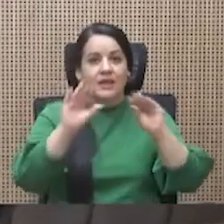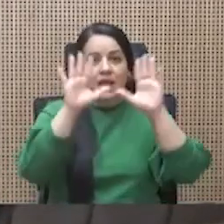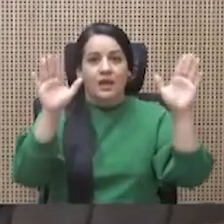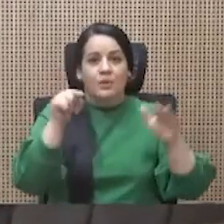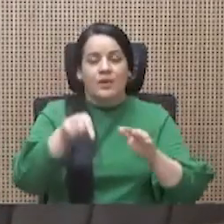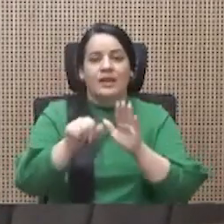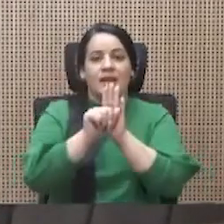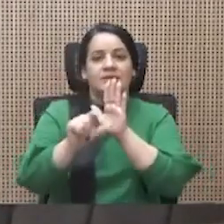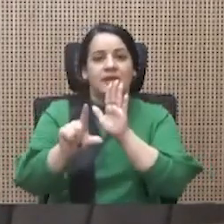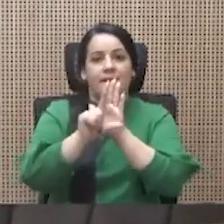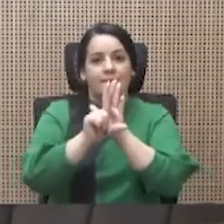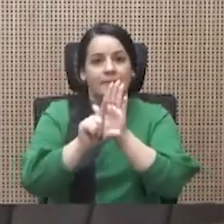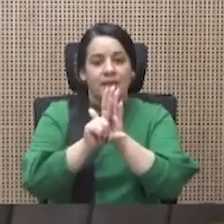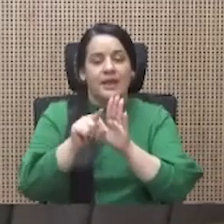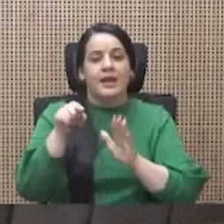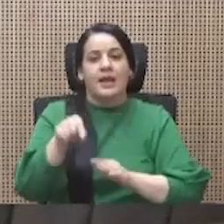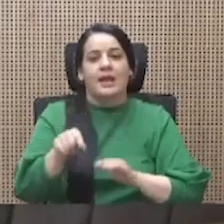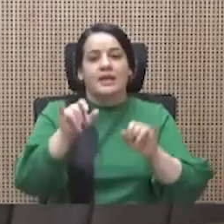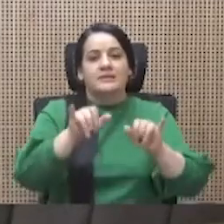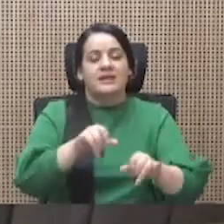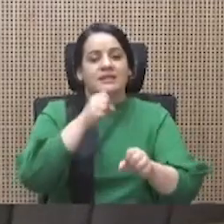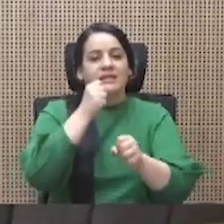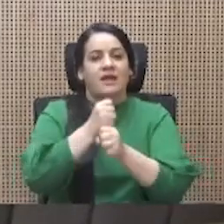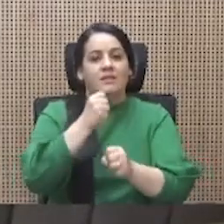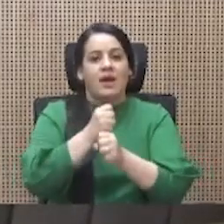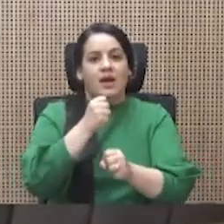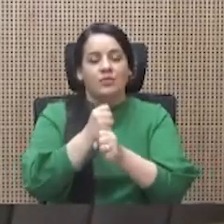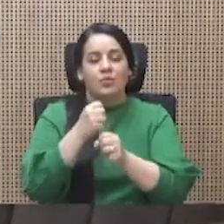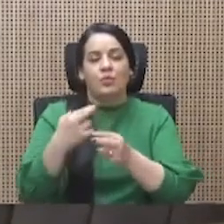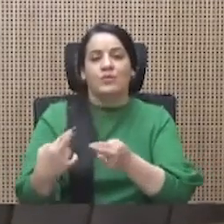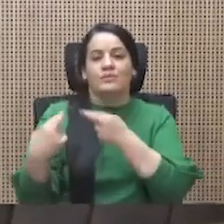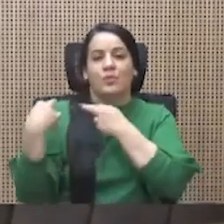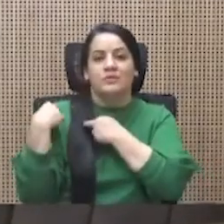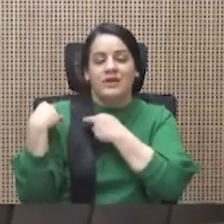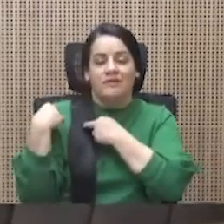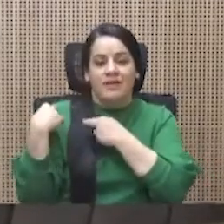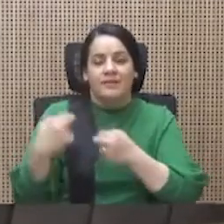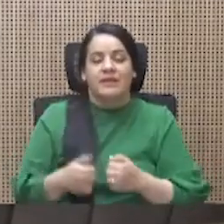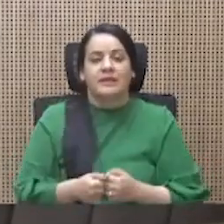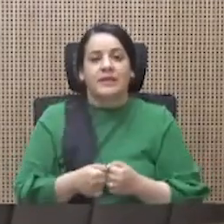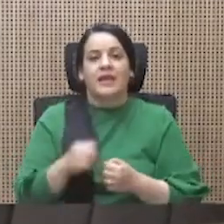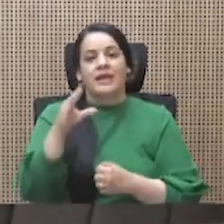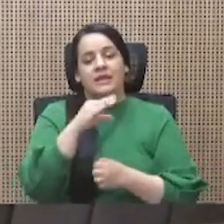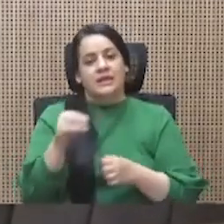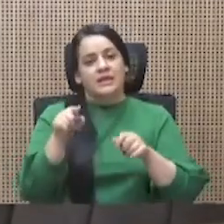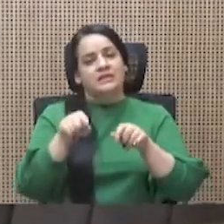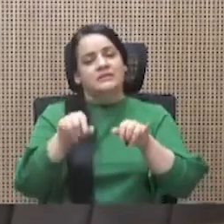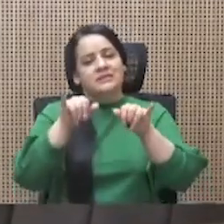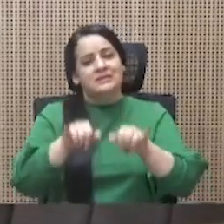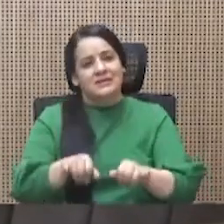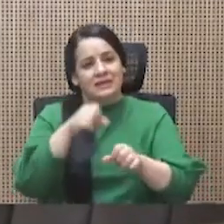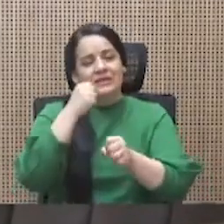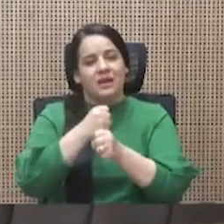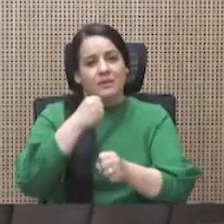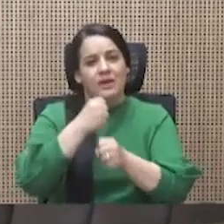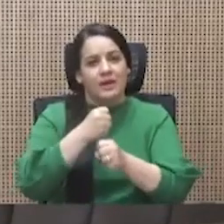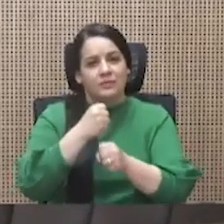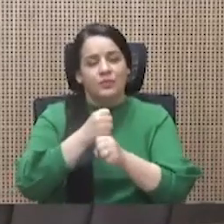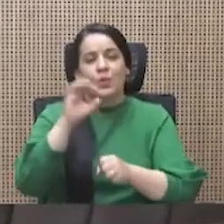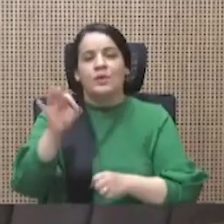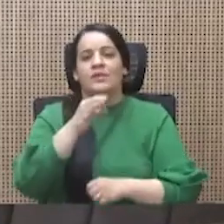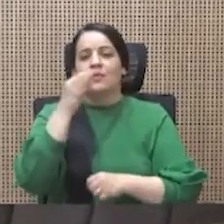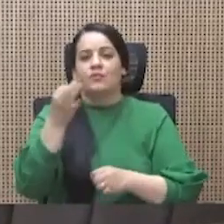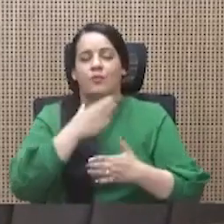Legislativa está trabajando responsablemente y está trabajando de manera